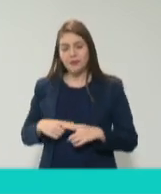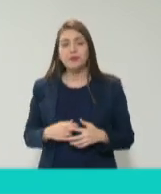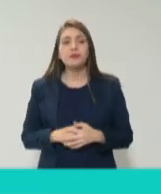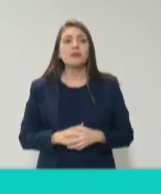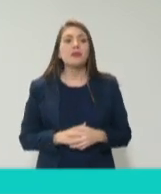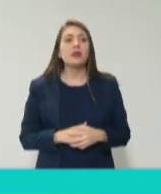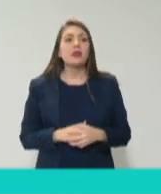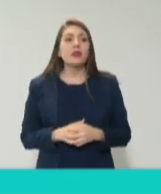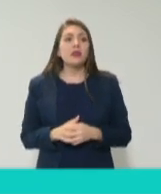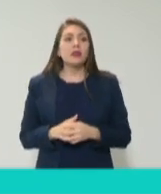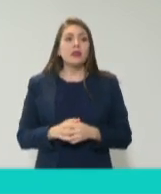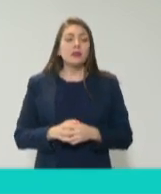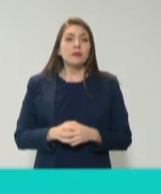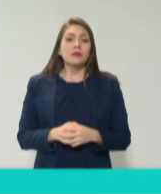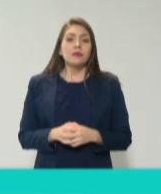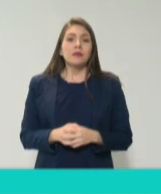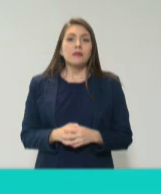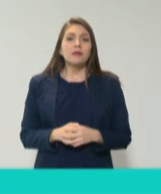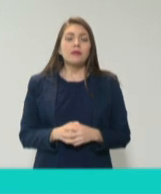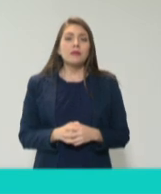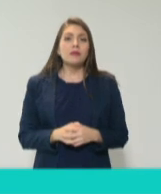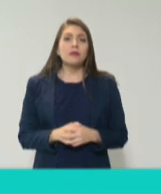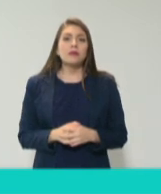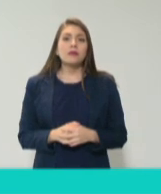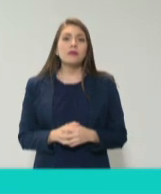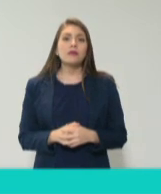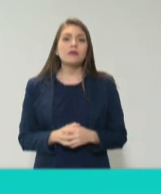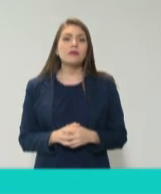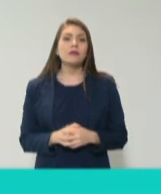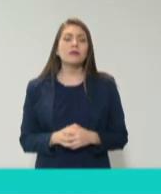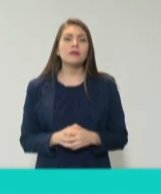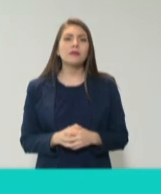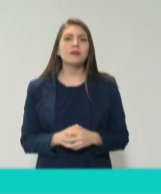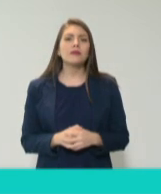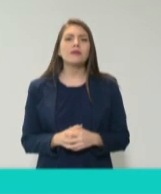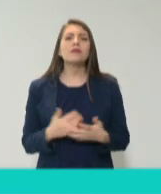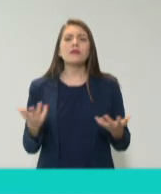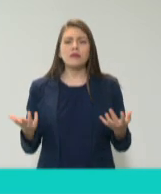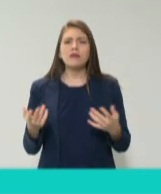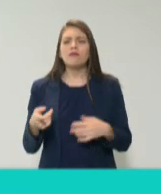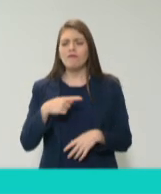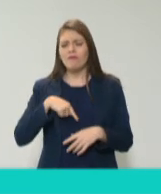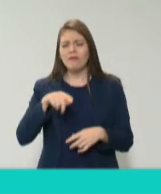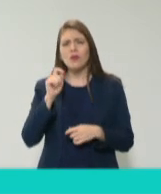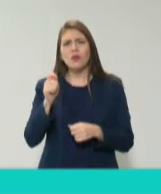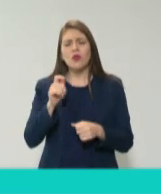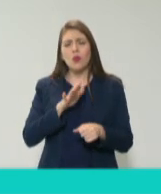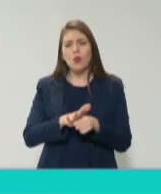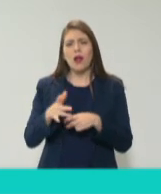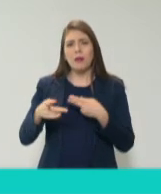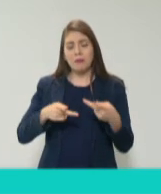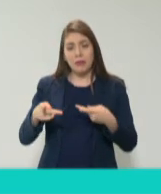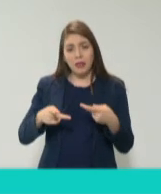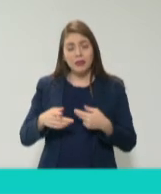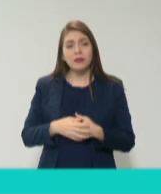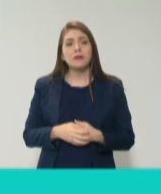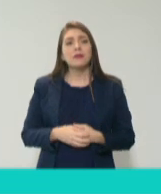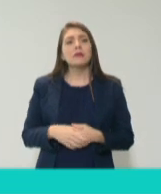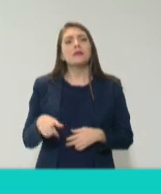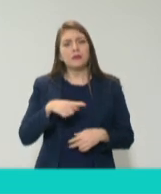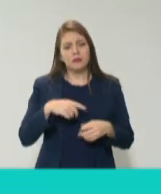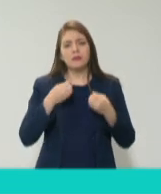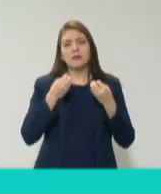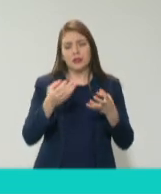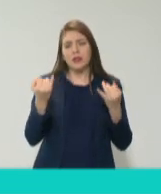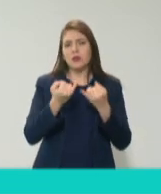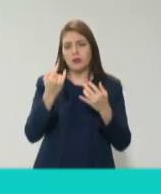Y después, ¿qué estrategia tenemos nosotros? Emitimos recomendaciones, así como la Comisión